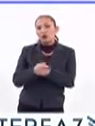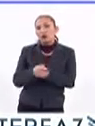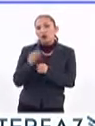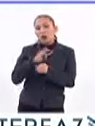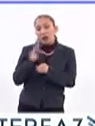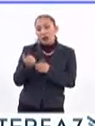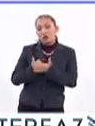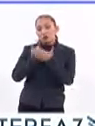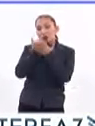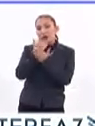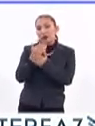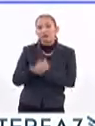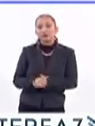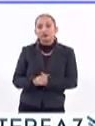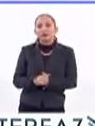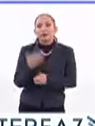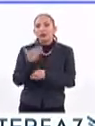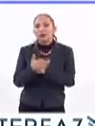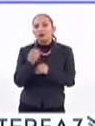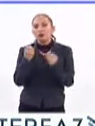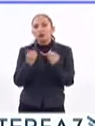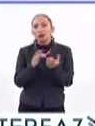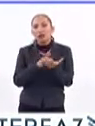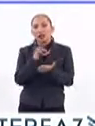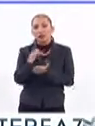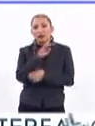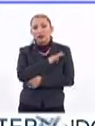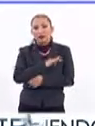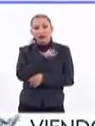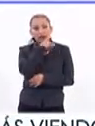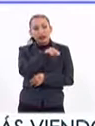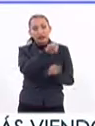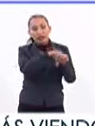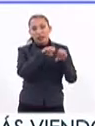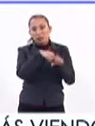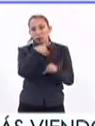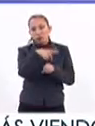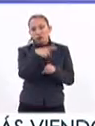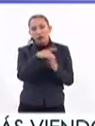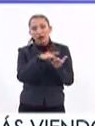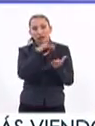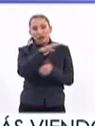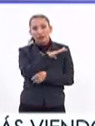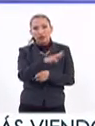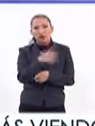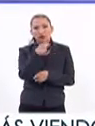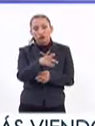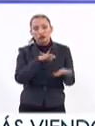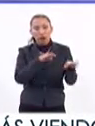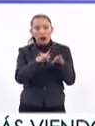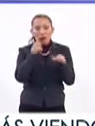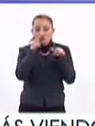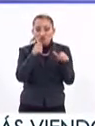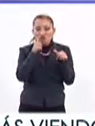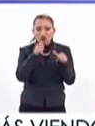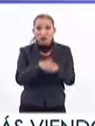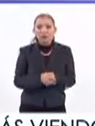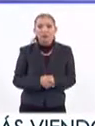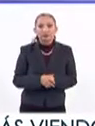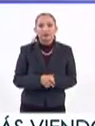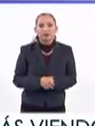pueda funcionar muy bien para nosotros. Mientras tanto, te agradecemos, pues felicidades a ti y a todo el equipo. Un agradecimiento general por estar haciendo este tipo de